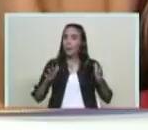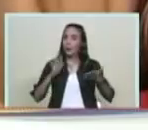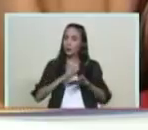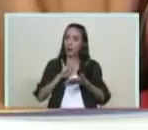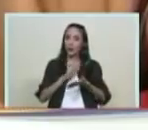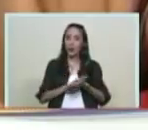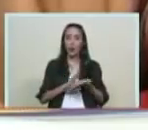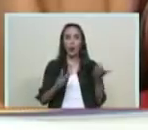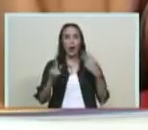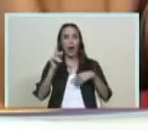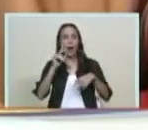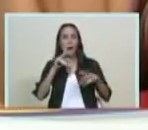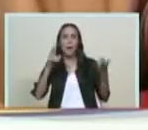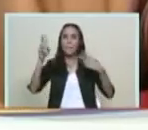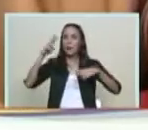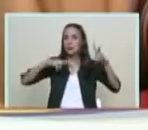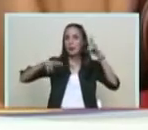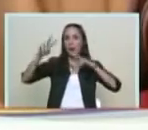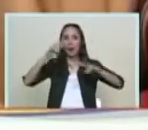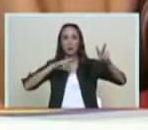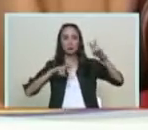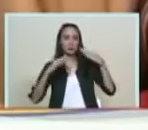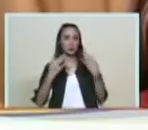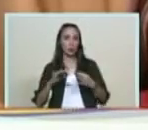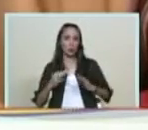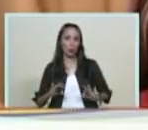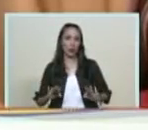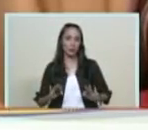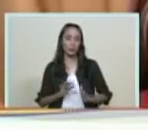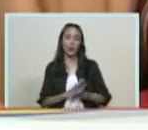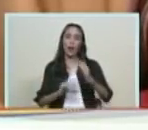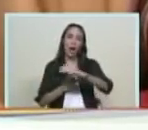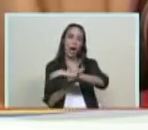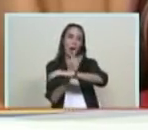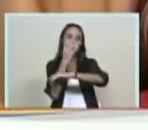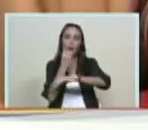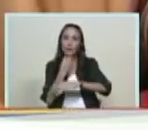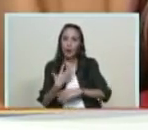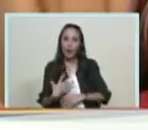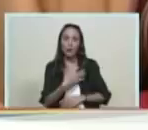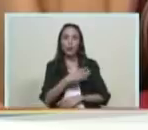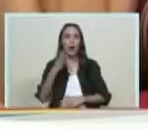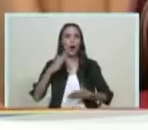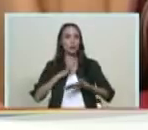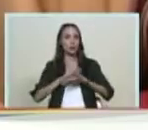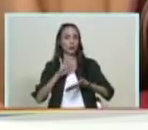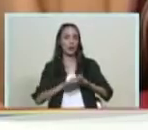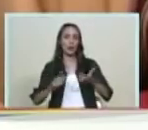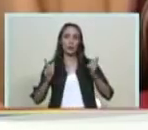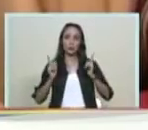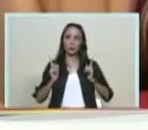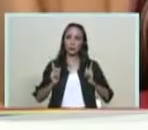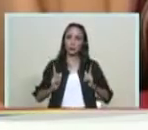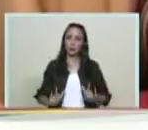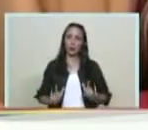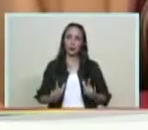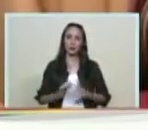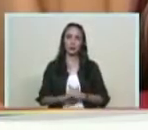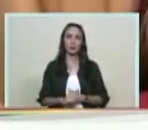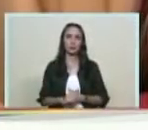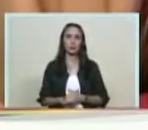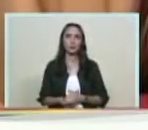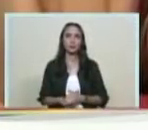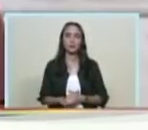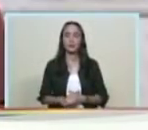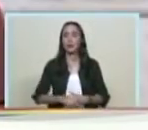sana paz y que les sirva esa belleza natural como usted bien lo ha indicado a que se impide para tener una mejor Venezuela